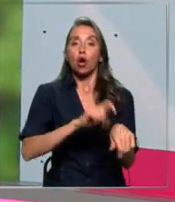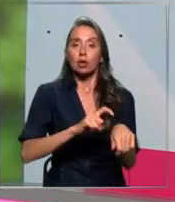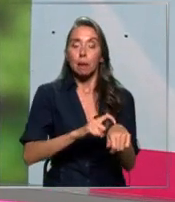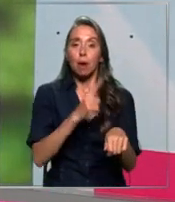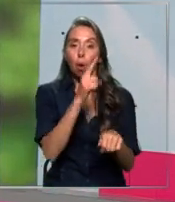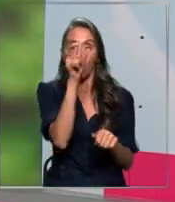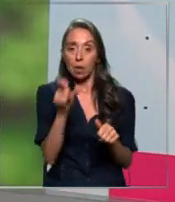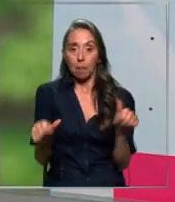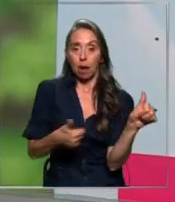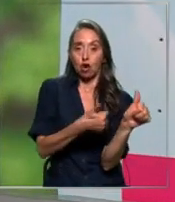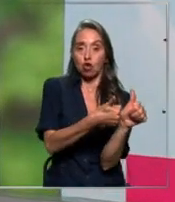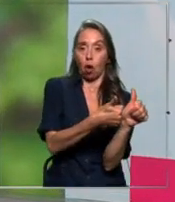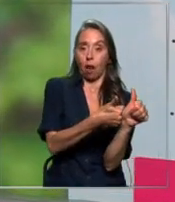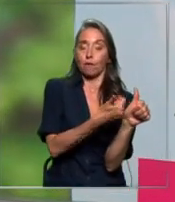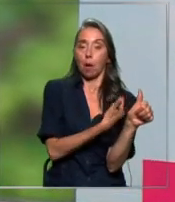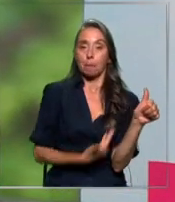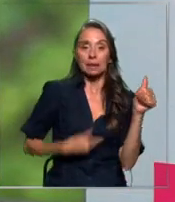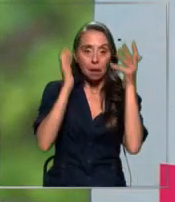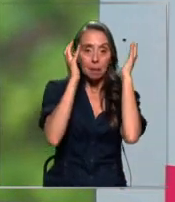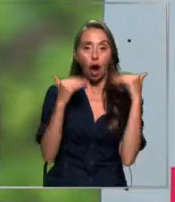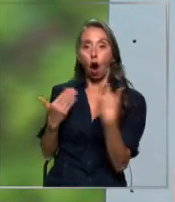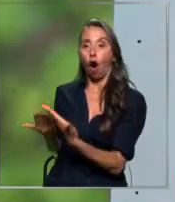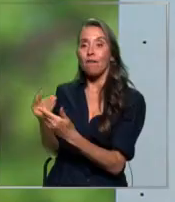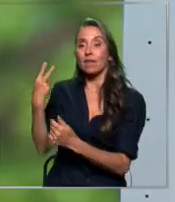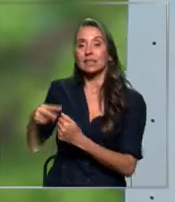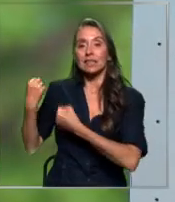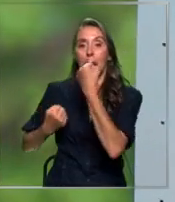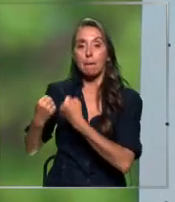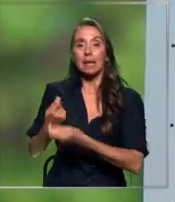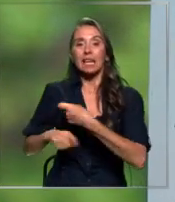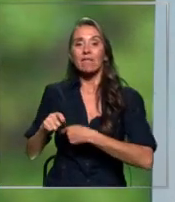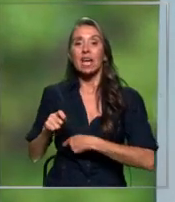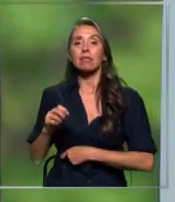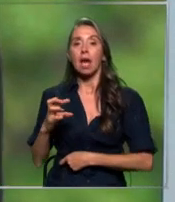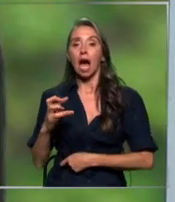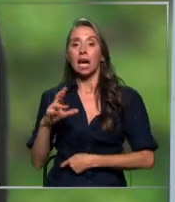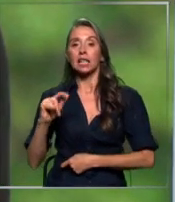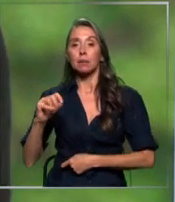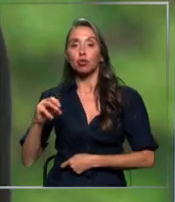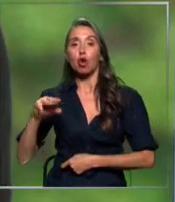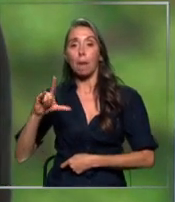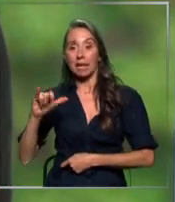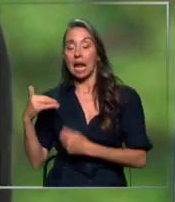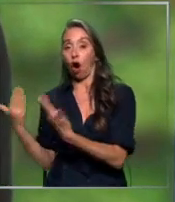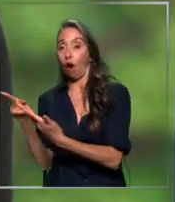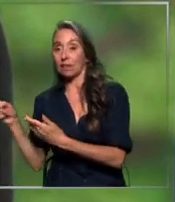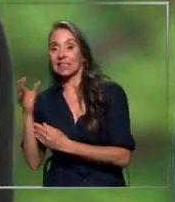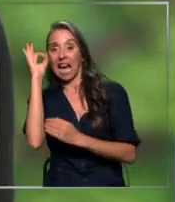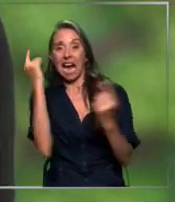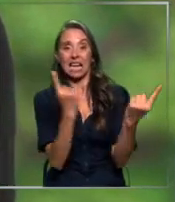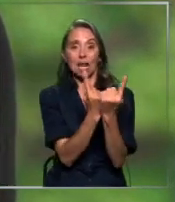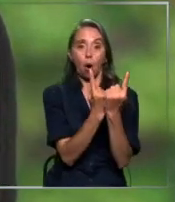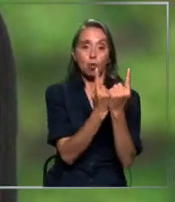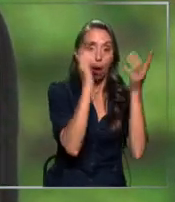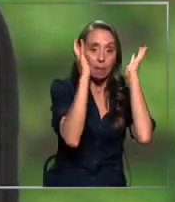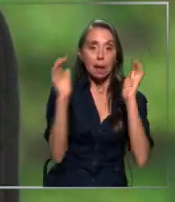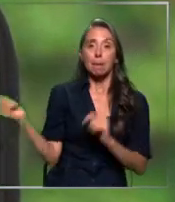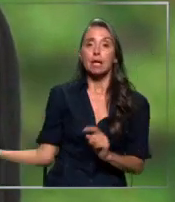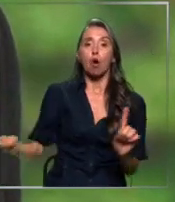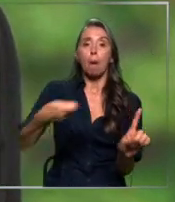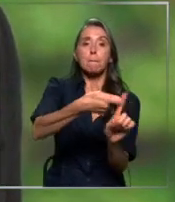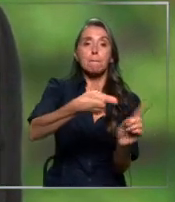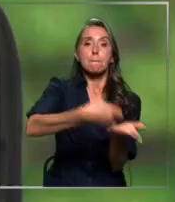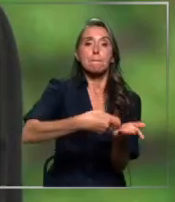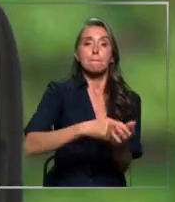colaborador del presidente ofrecía a empresarios de criptomonedas reuniones con Milley a cambio de pagos de hasta 50 mil